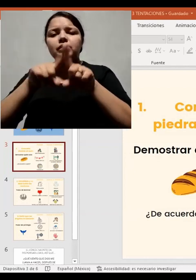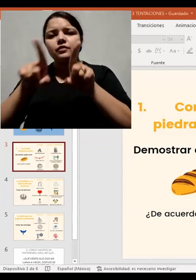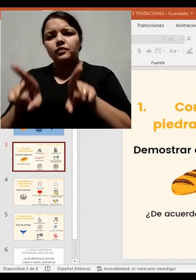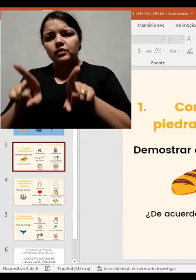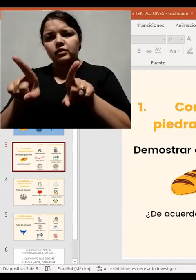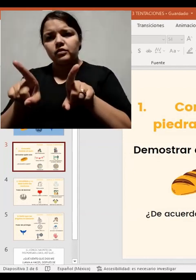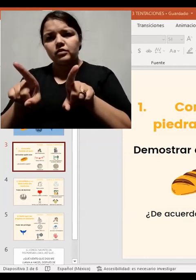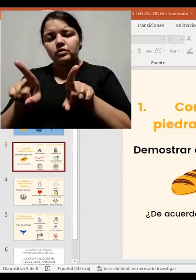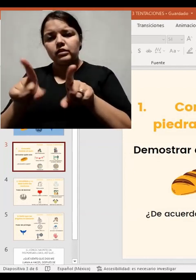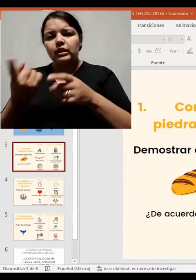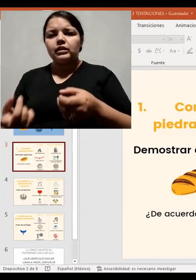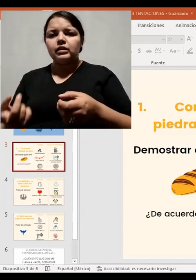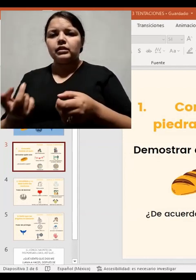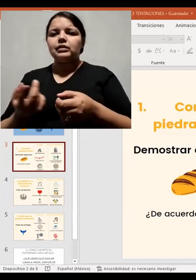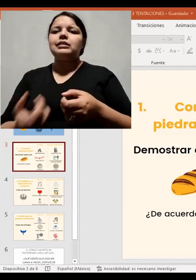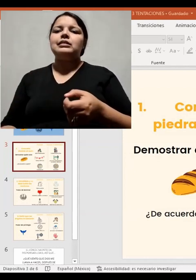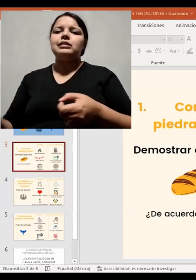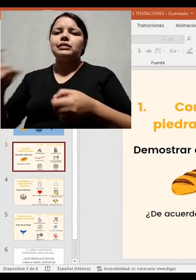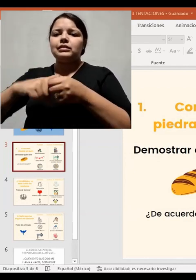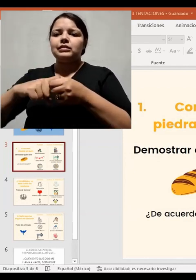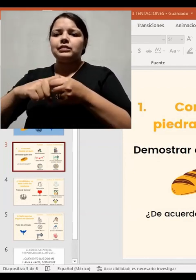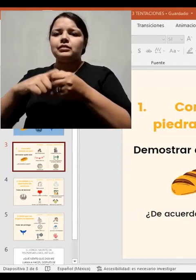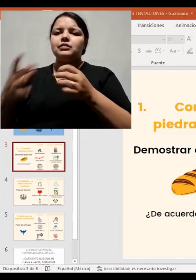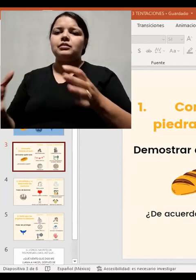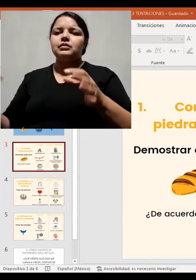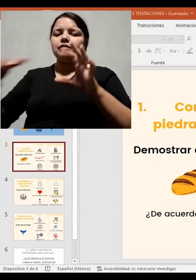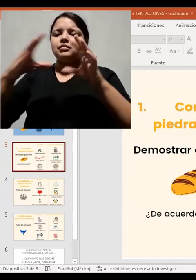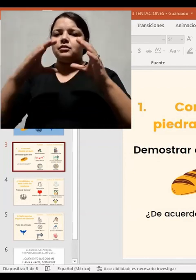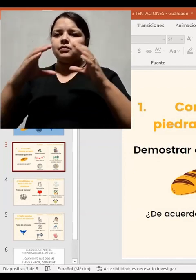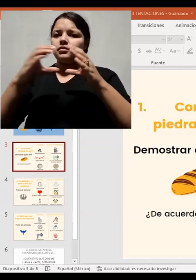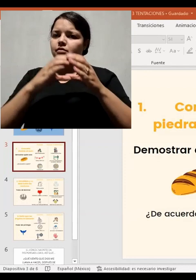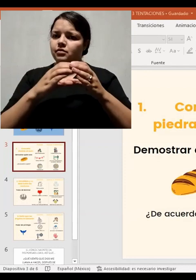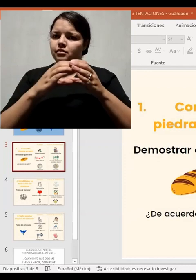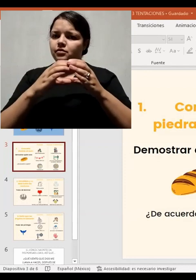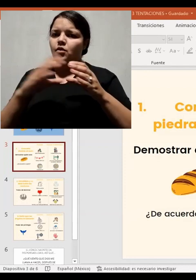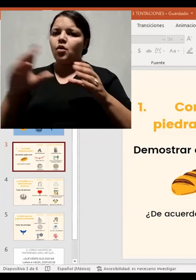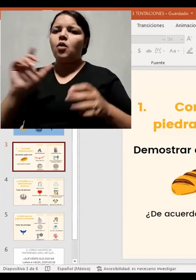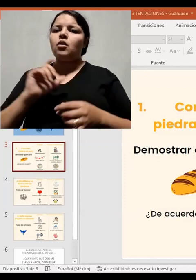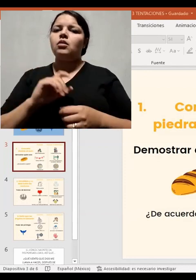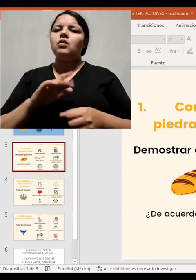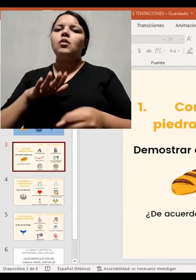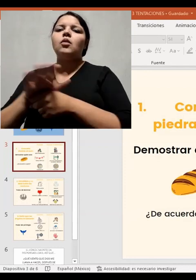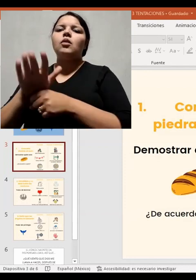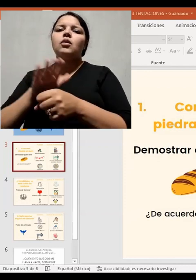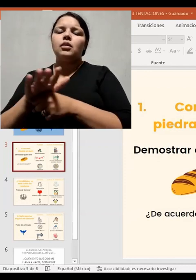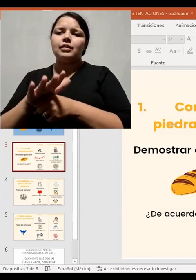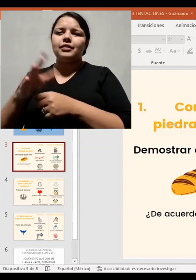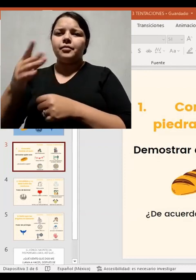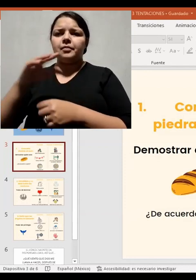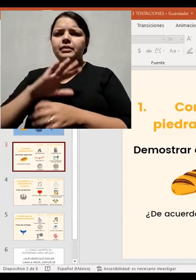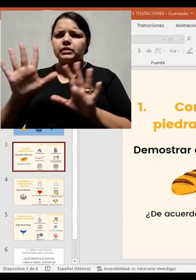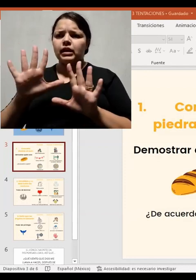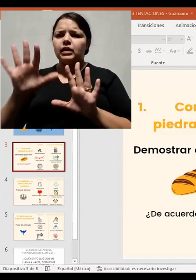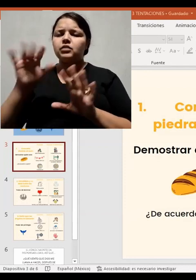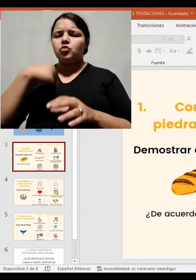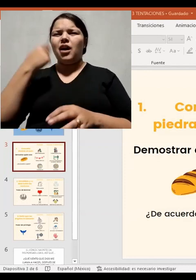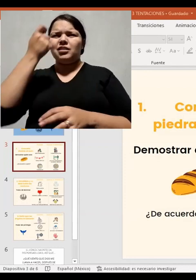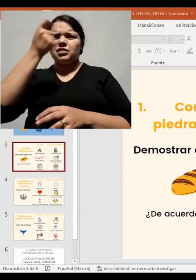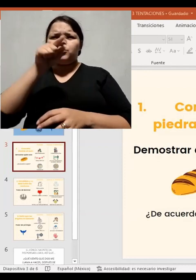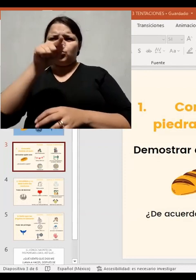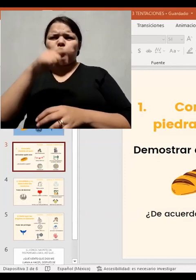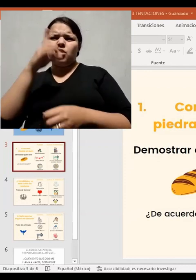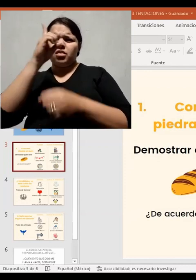inclusión. Les voy a explicar y luego aterrizzo el ejemplo. La integración tiene que ver con el, ok, te acepto a ti, persona con